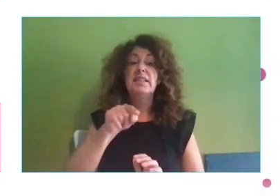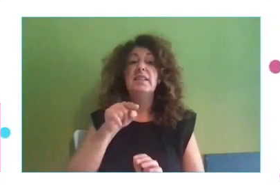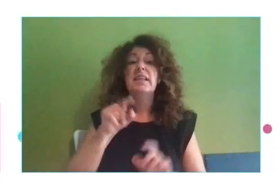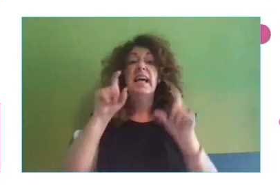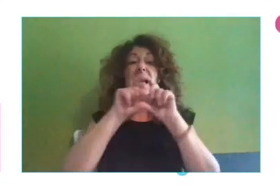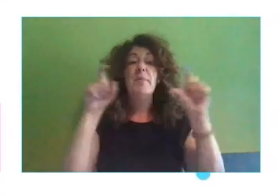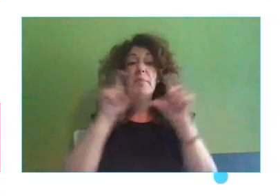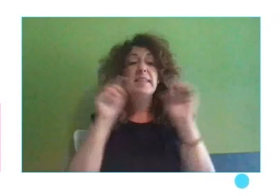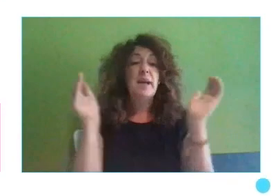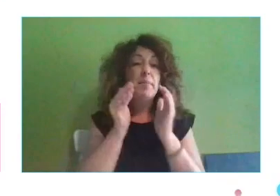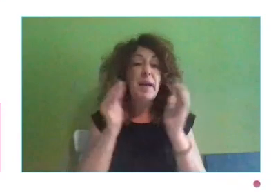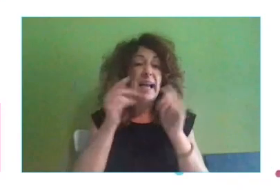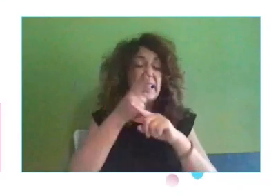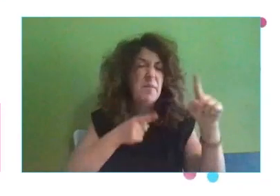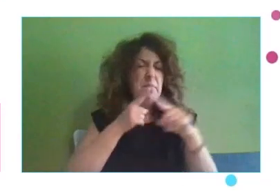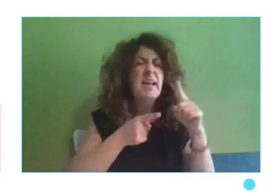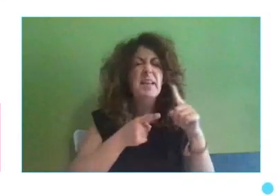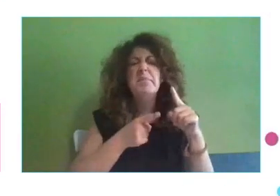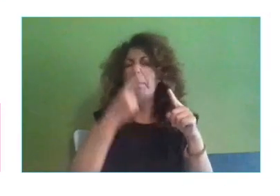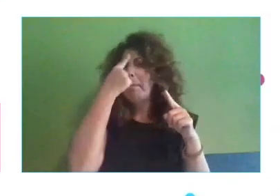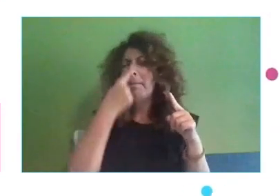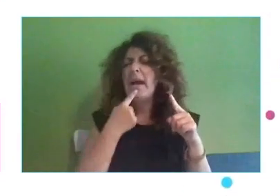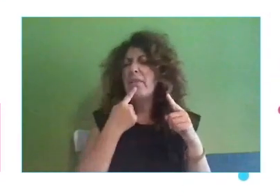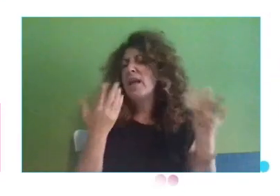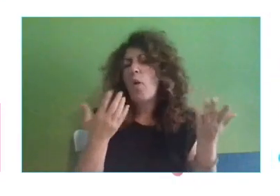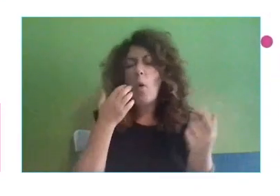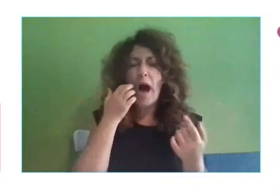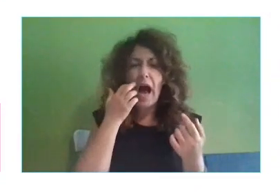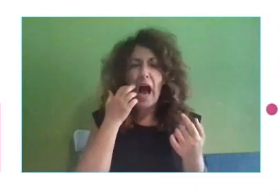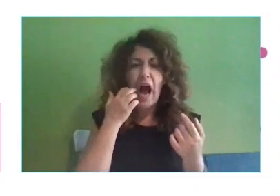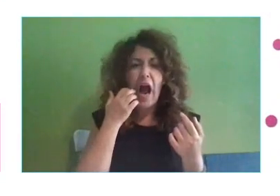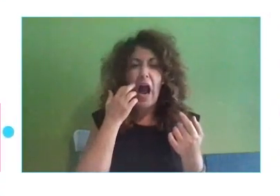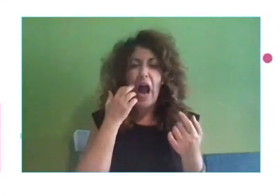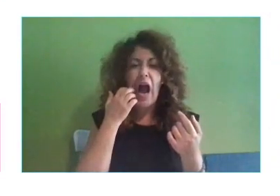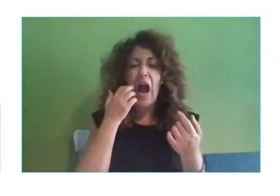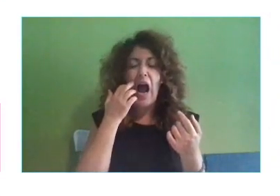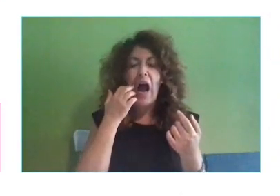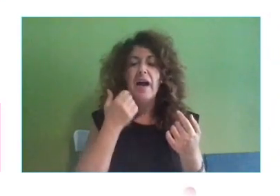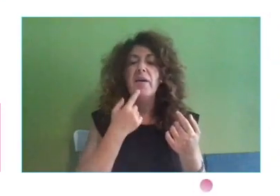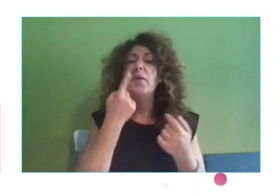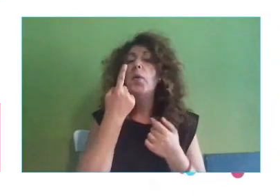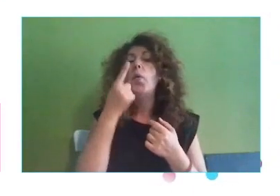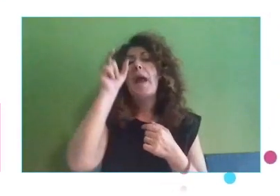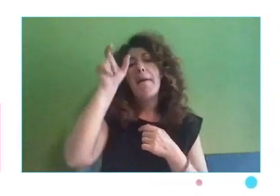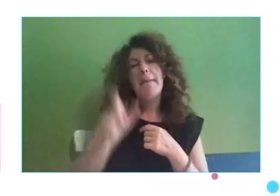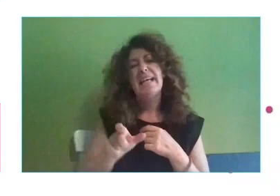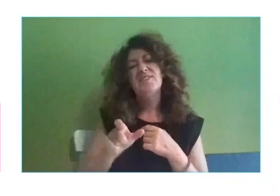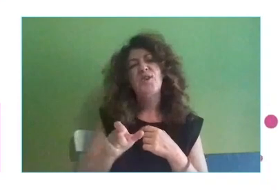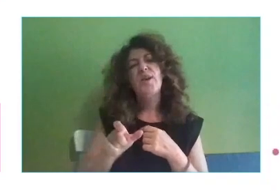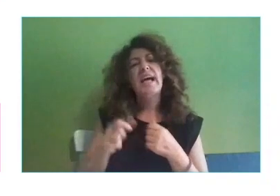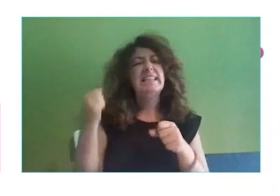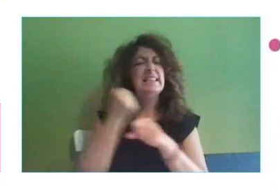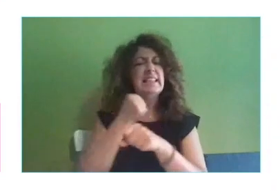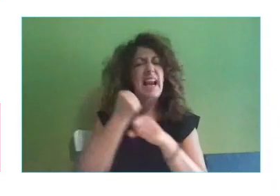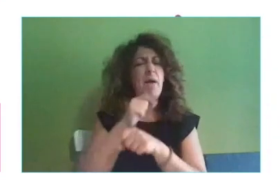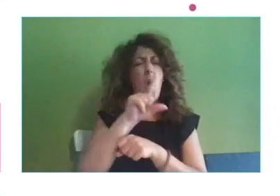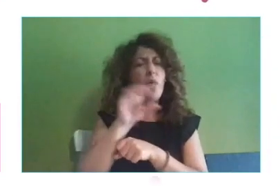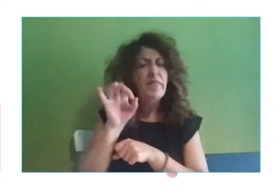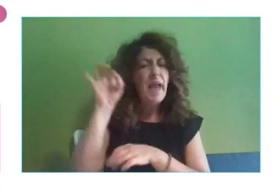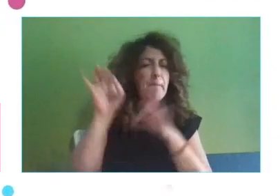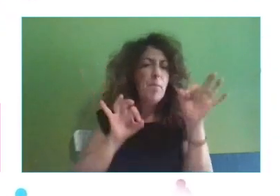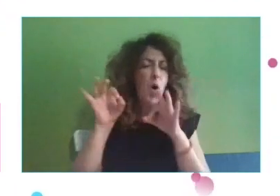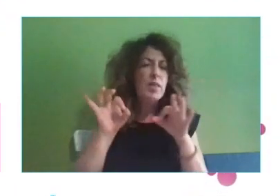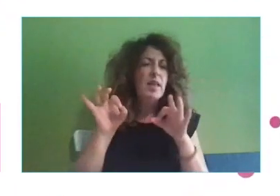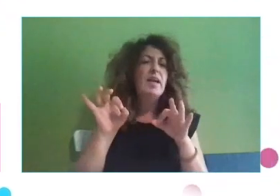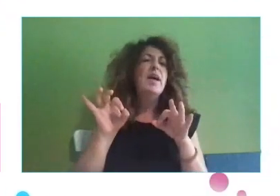muchas pymes de este tamaño es difícil que tengan una persona dedicada 100% con todos estos conocimientos. Probablemente sepan de su actividad,